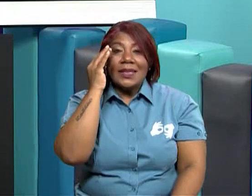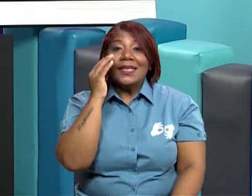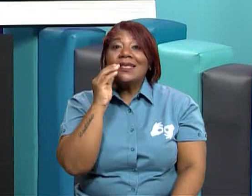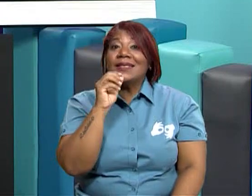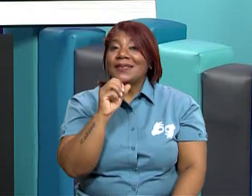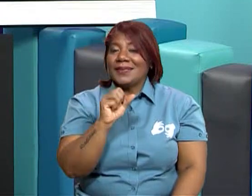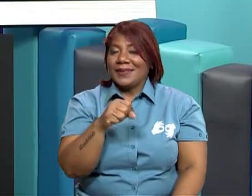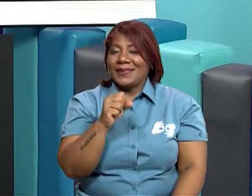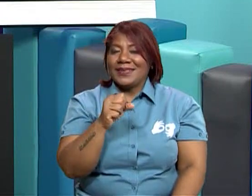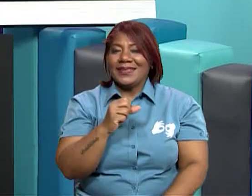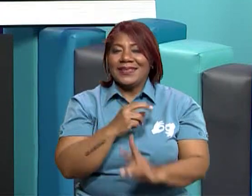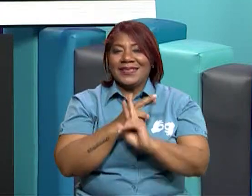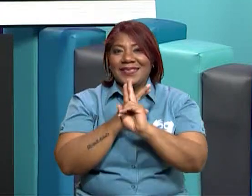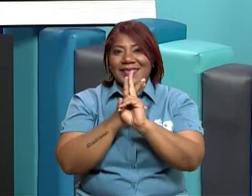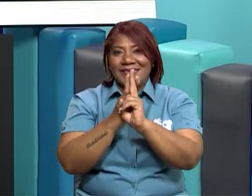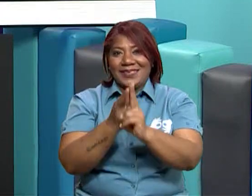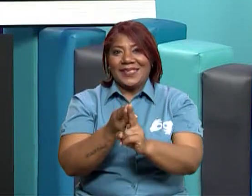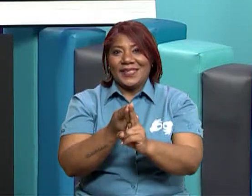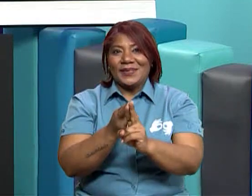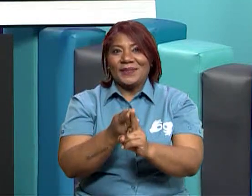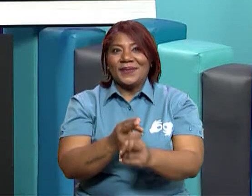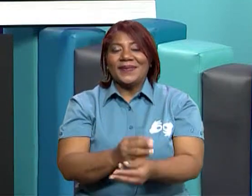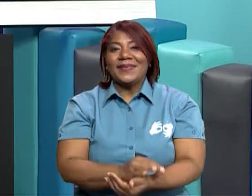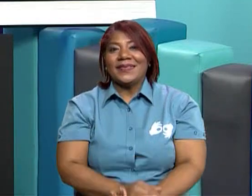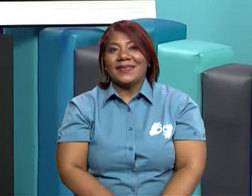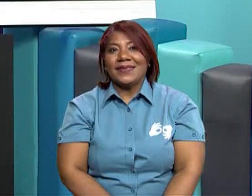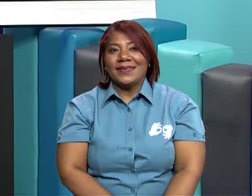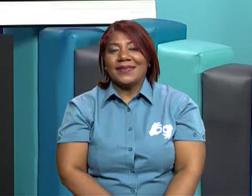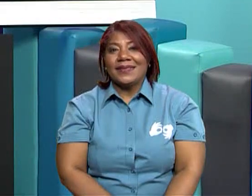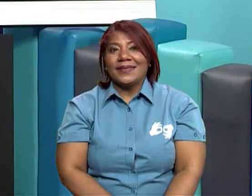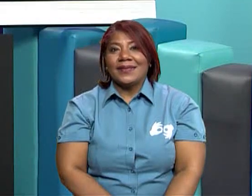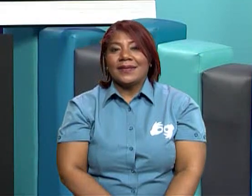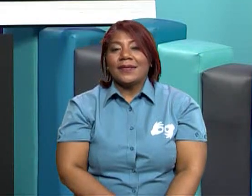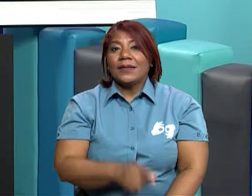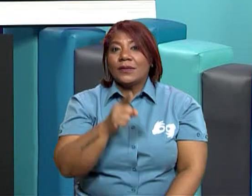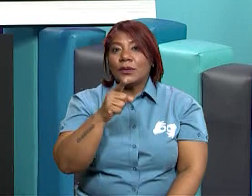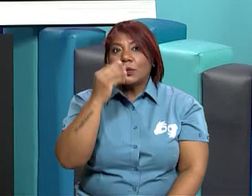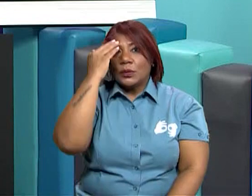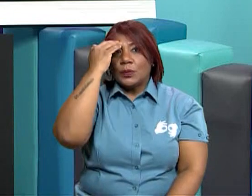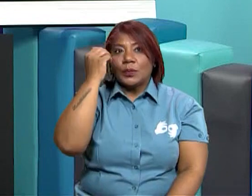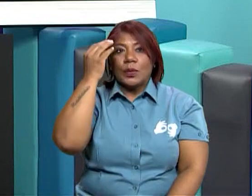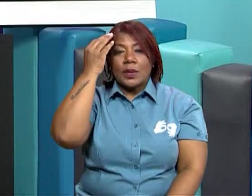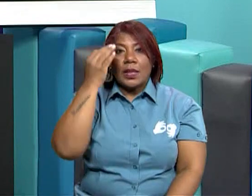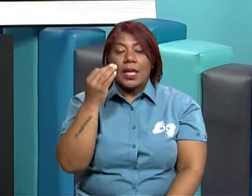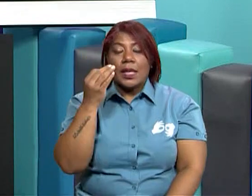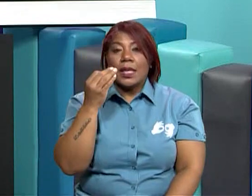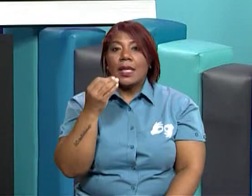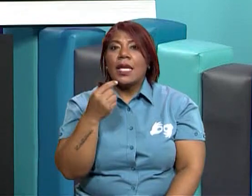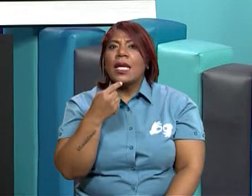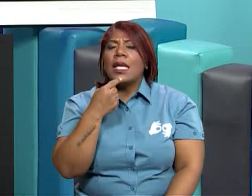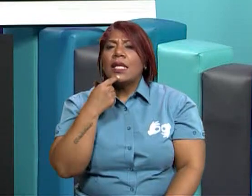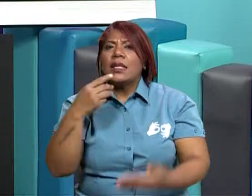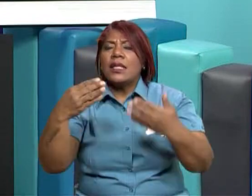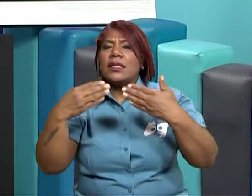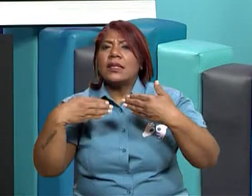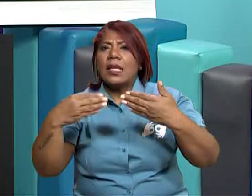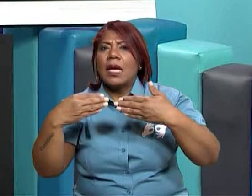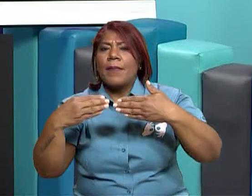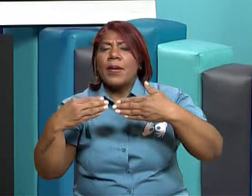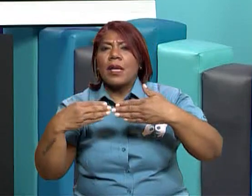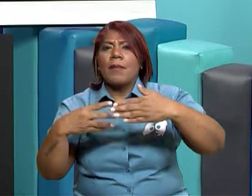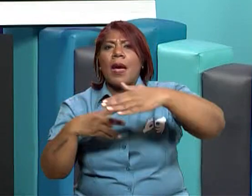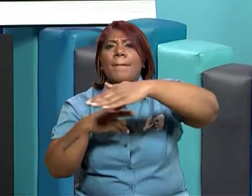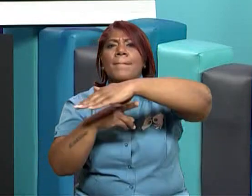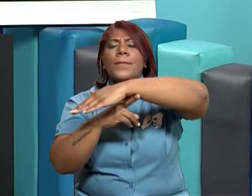encontrar por qué. ¿Qué significa Promundi y Beneficio? ¿Por qué crees que Panamá se llama Puente del Mundo y Corazón